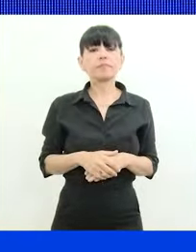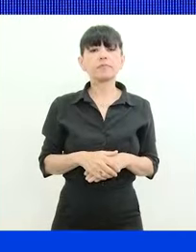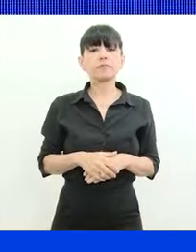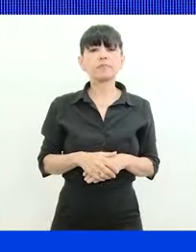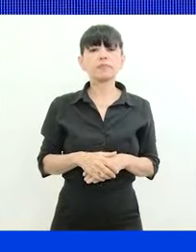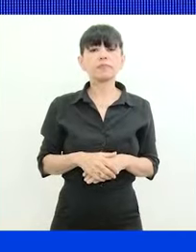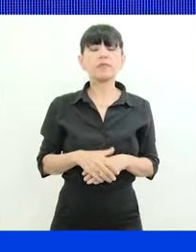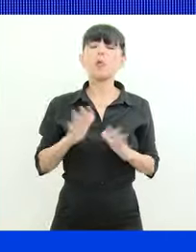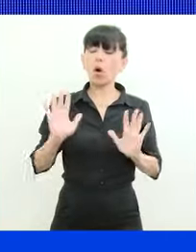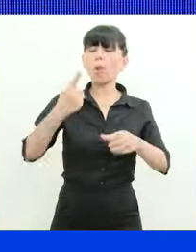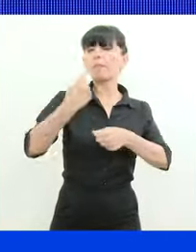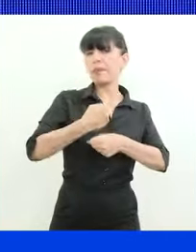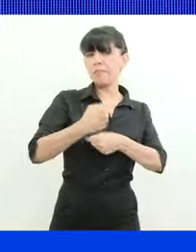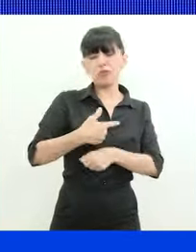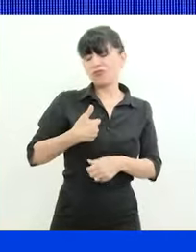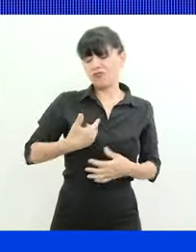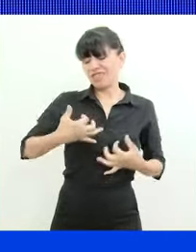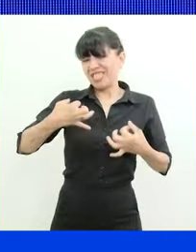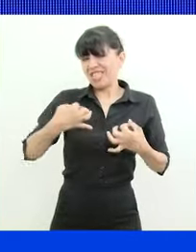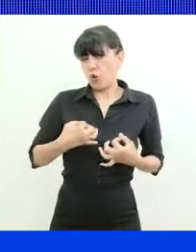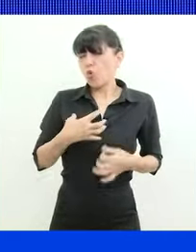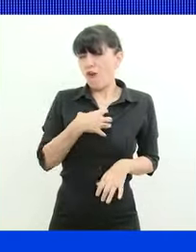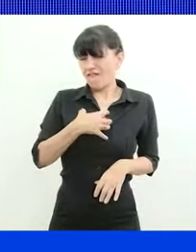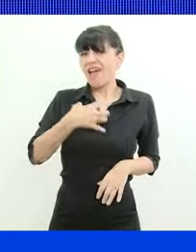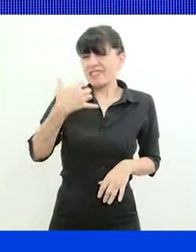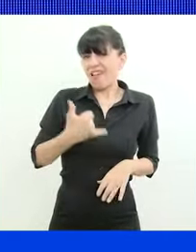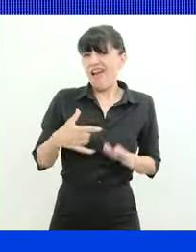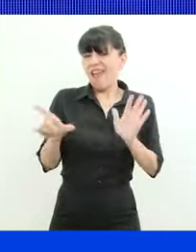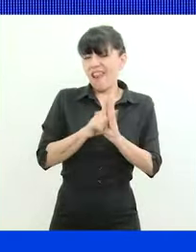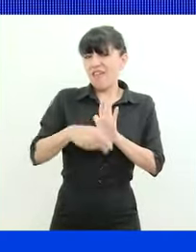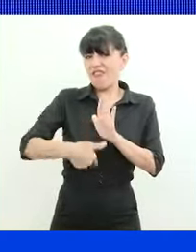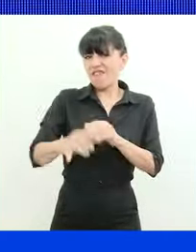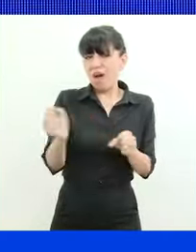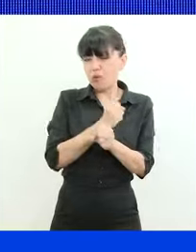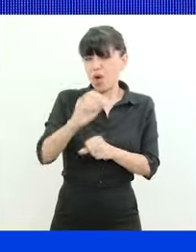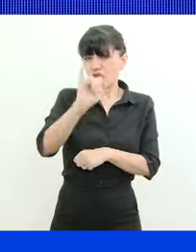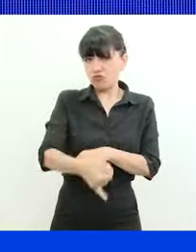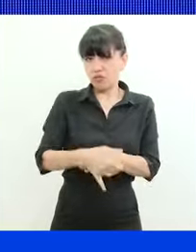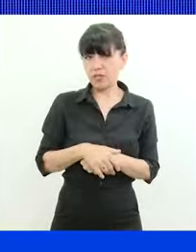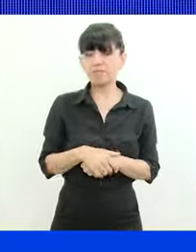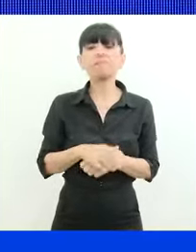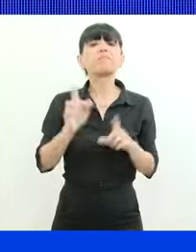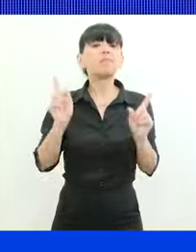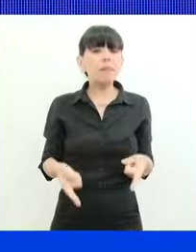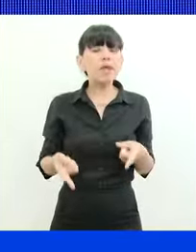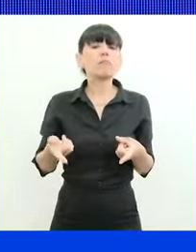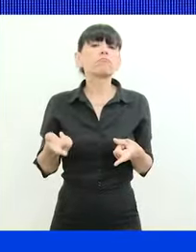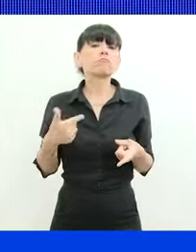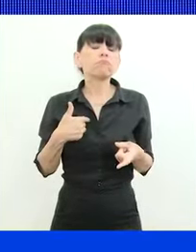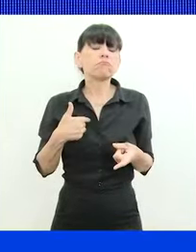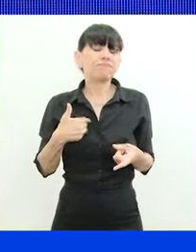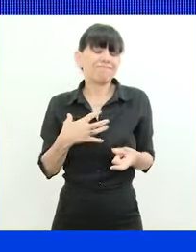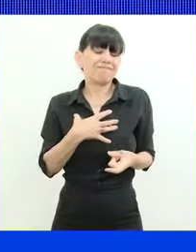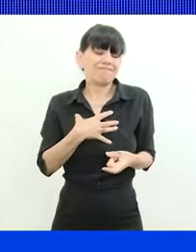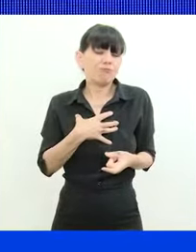Primero, estoy seguro que la ley va a salir aprobada. Estoy seguro que además va a ser un